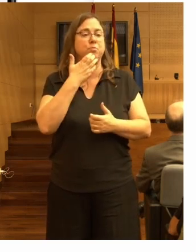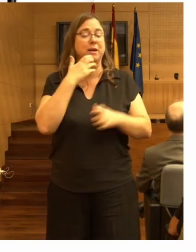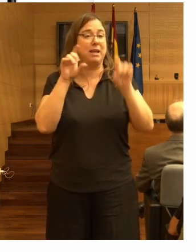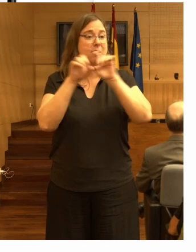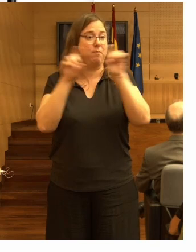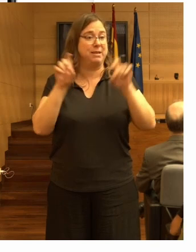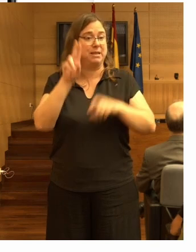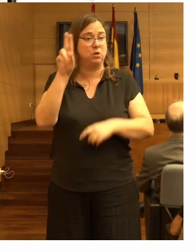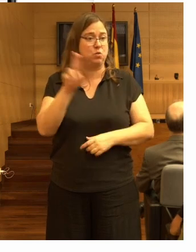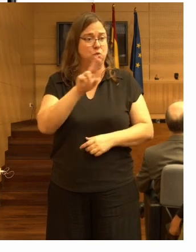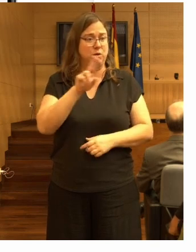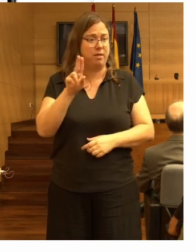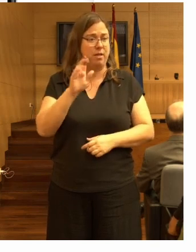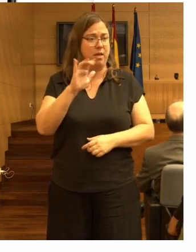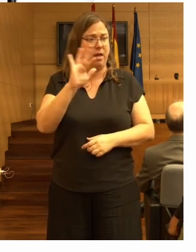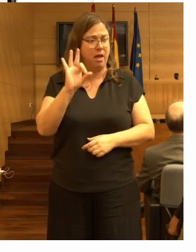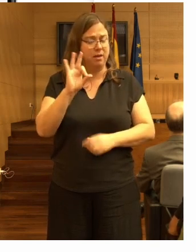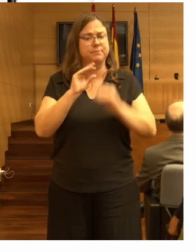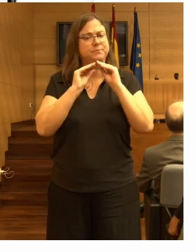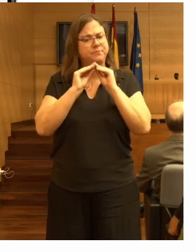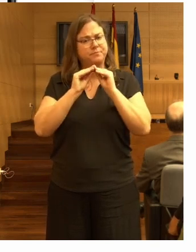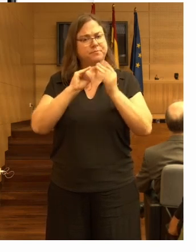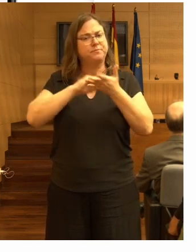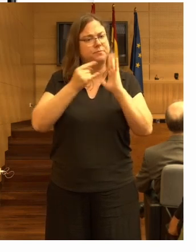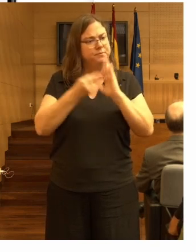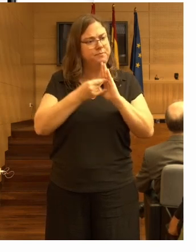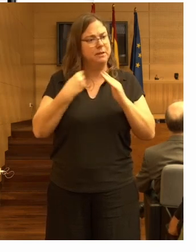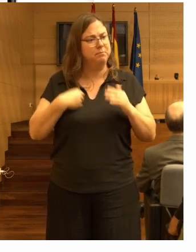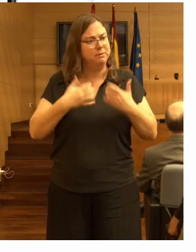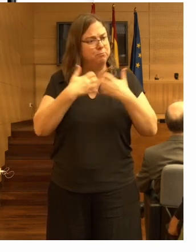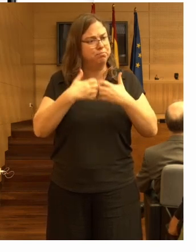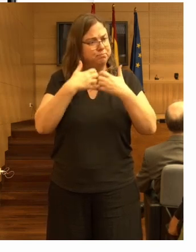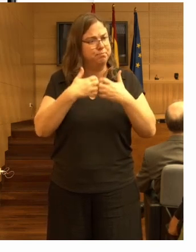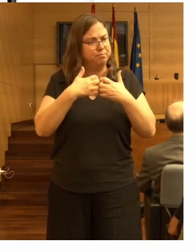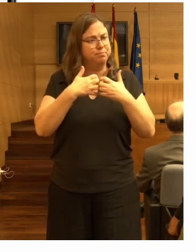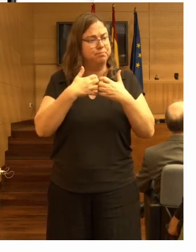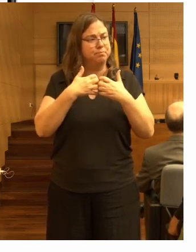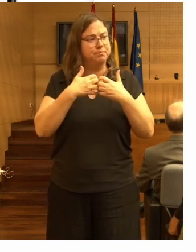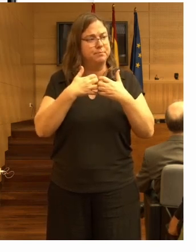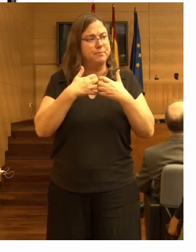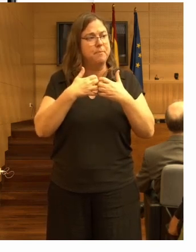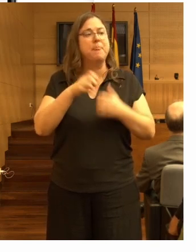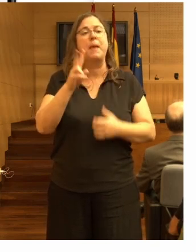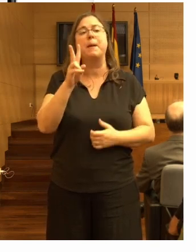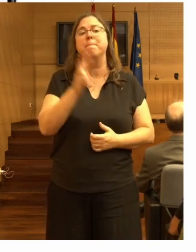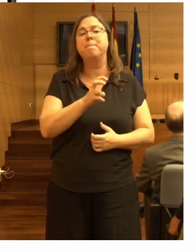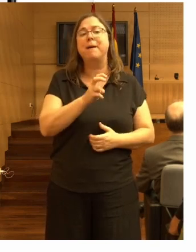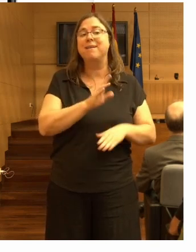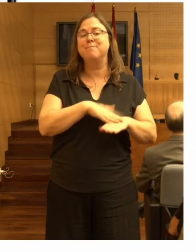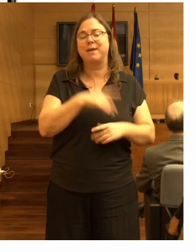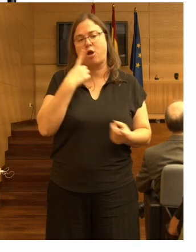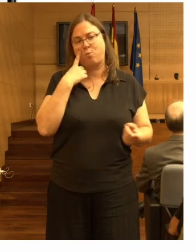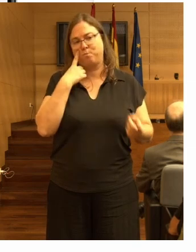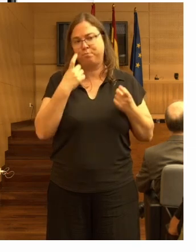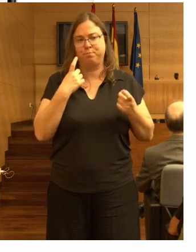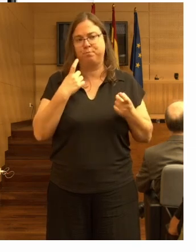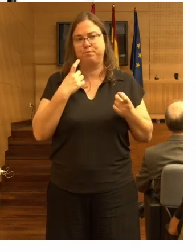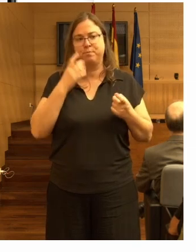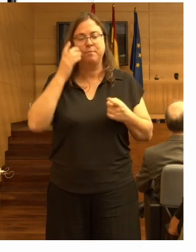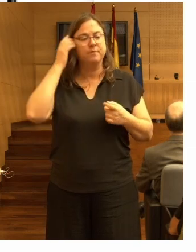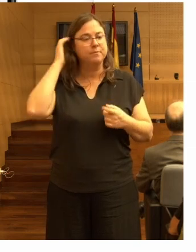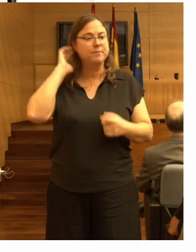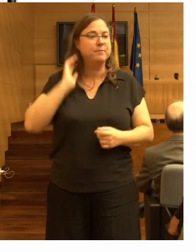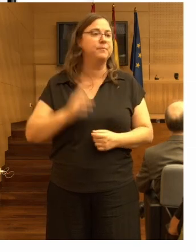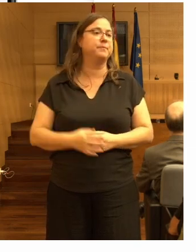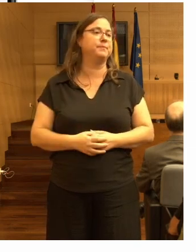suiza que está desarrollando este tipo de dispositivos que sirven para supervisar. Y bueno,